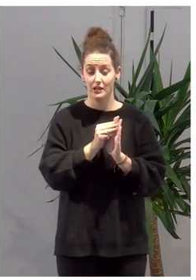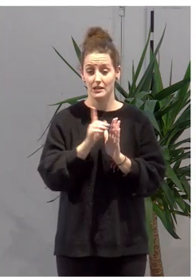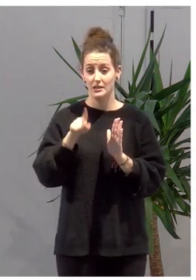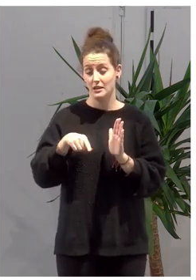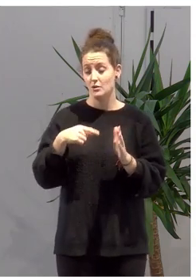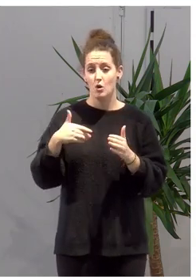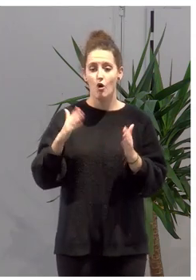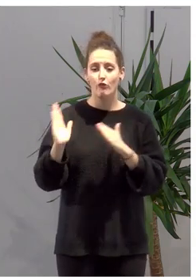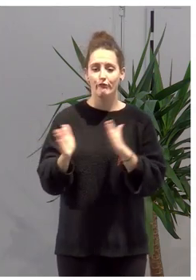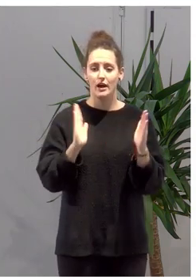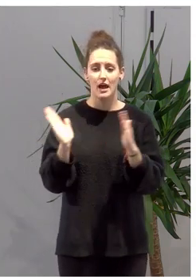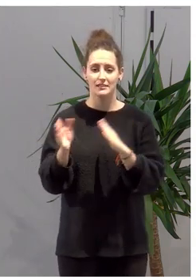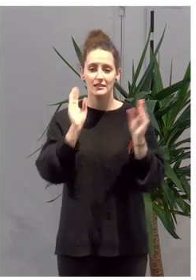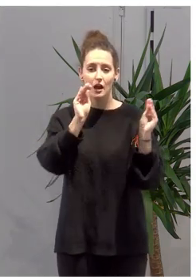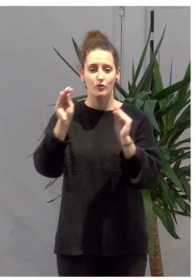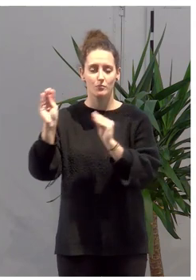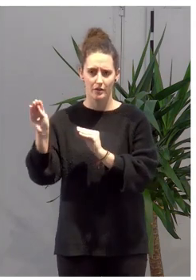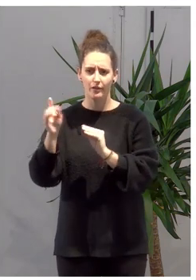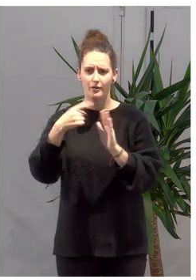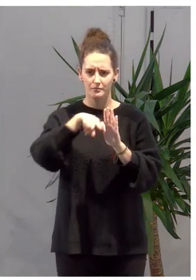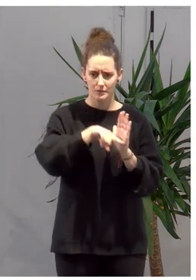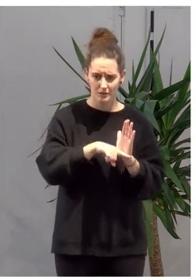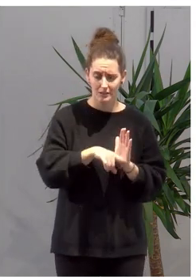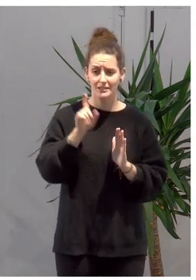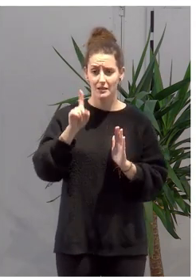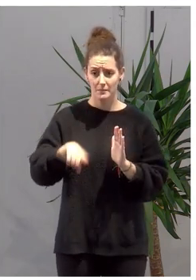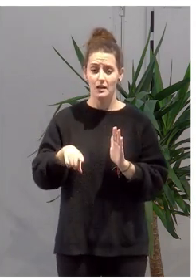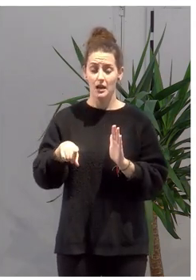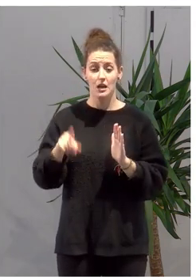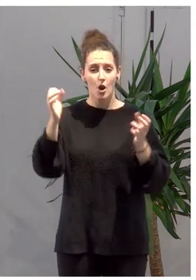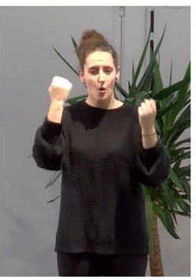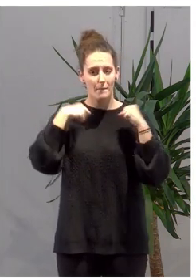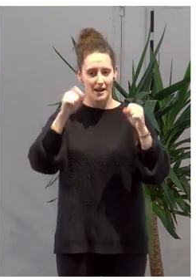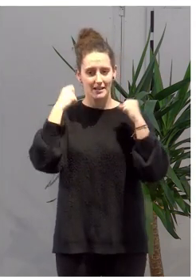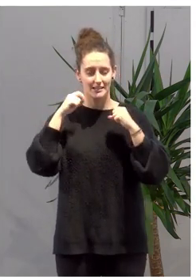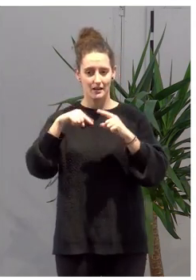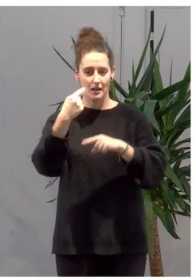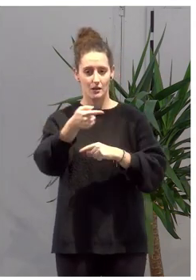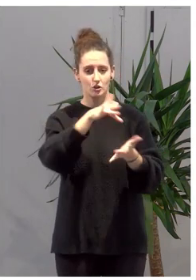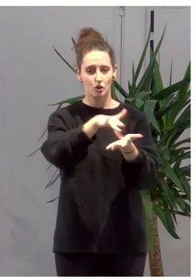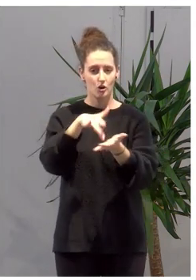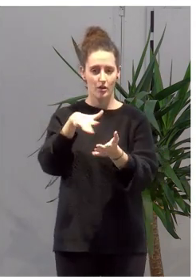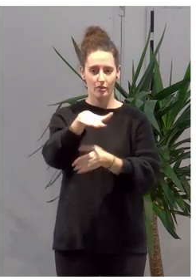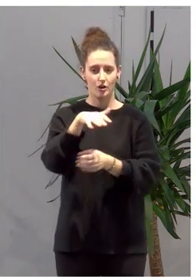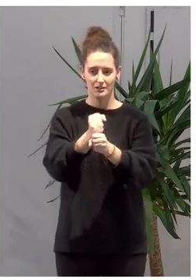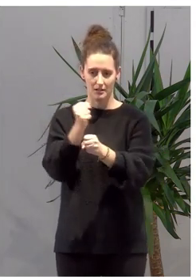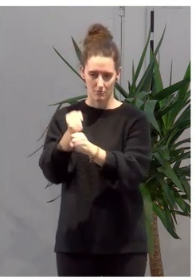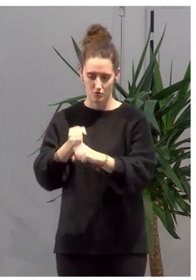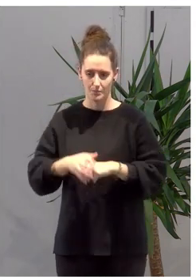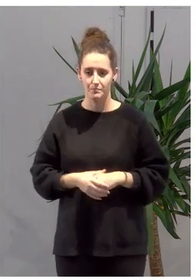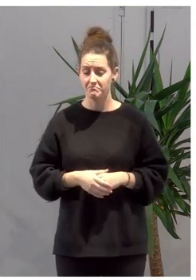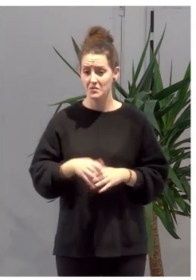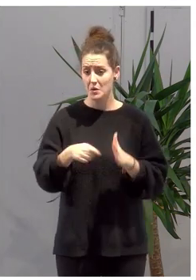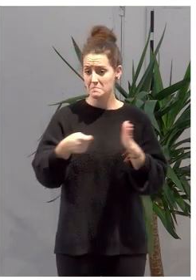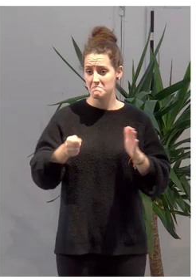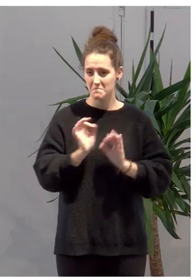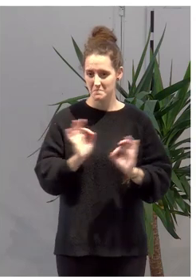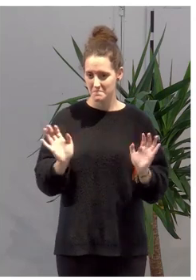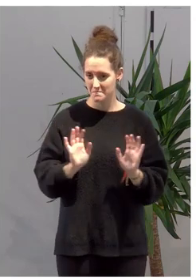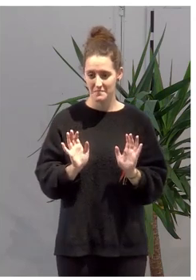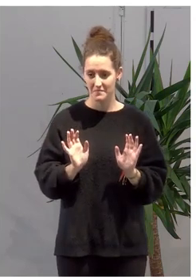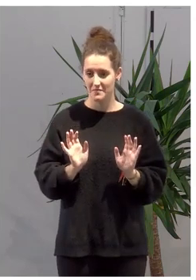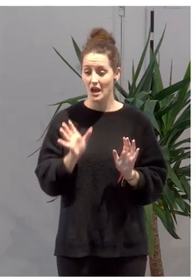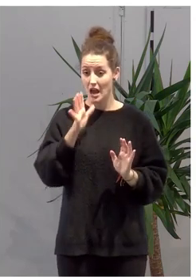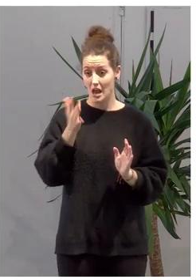diferentes fases de la formación y en la aplicación práctica en los lugares de trabajo. No me extiendo más, puesto que ahora